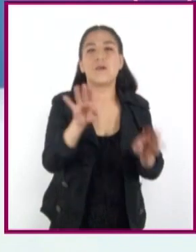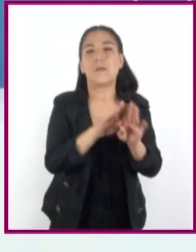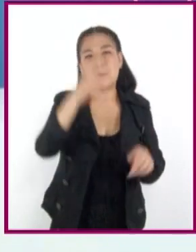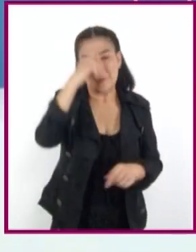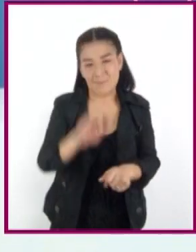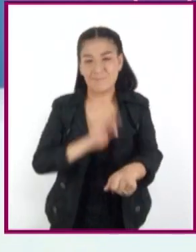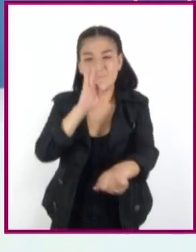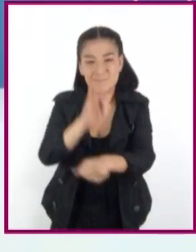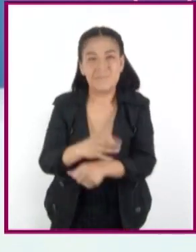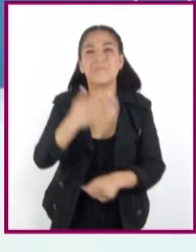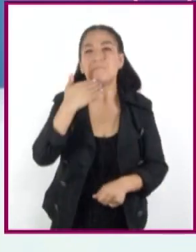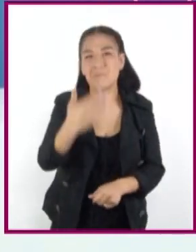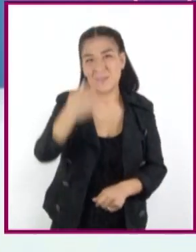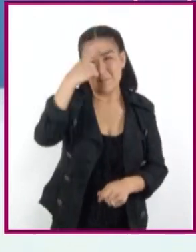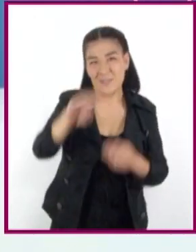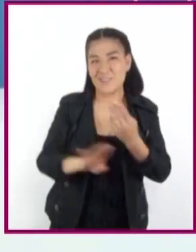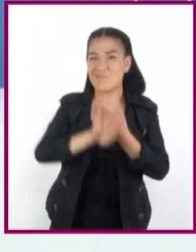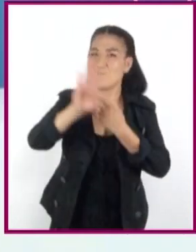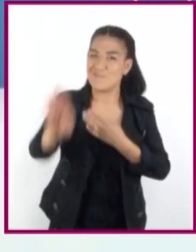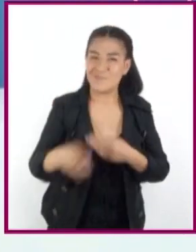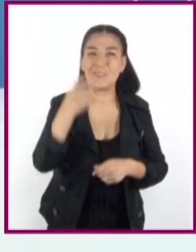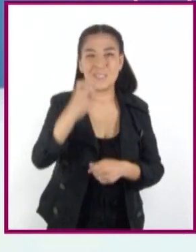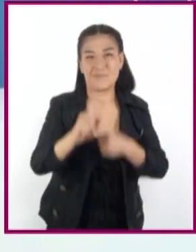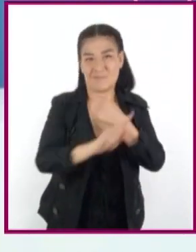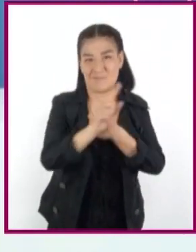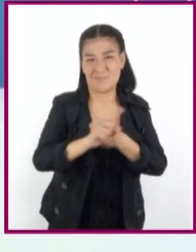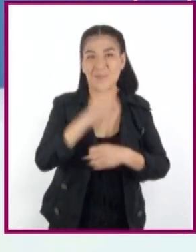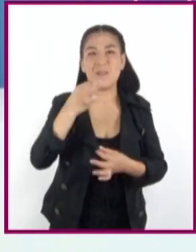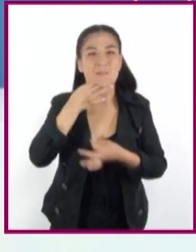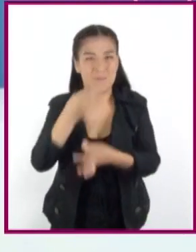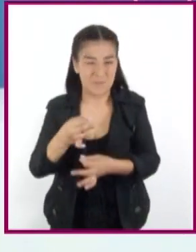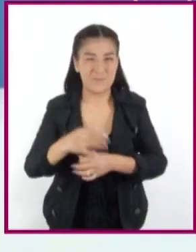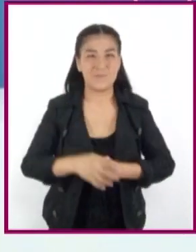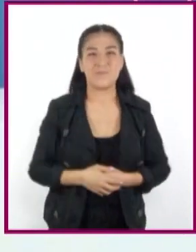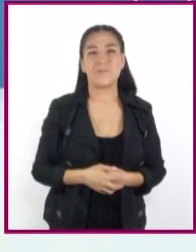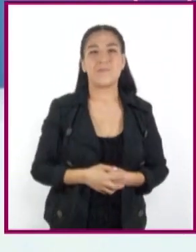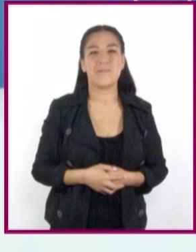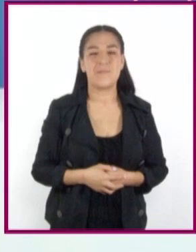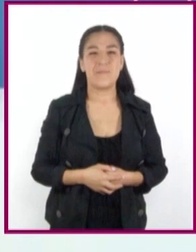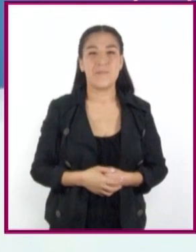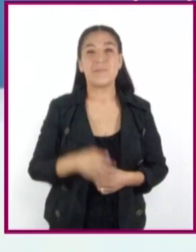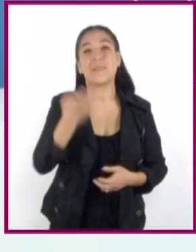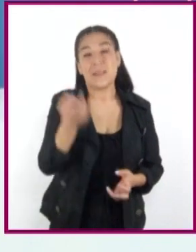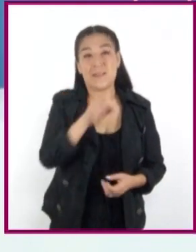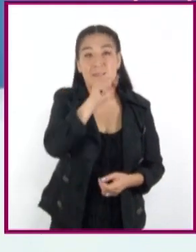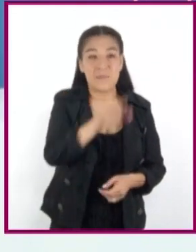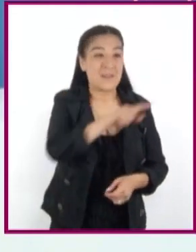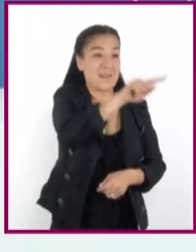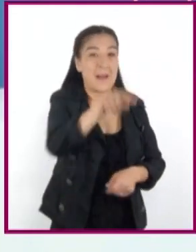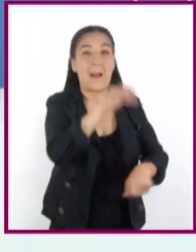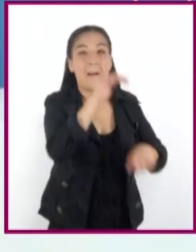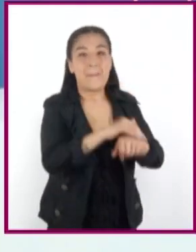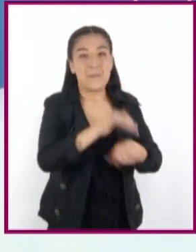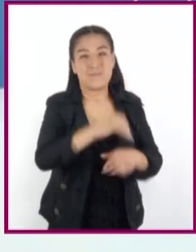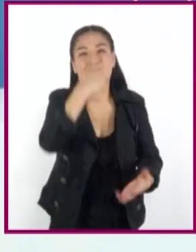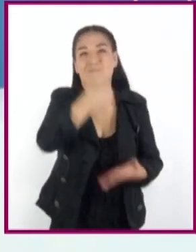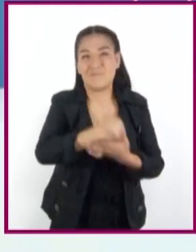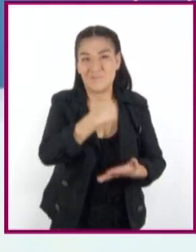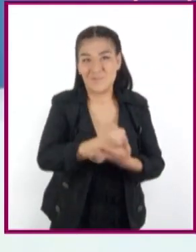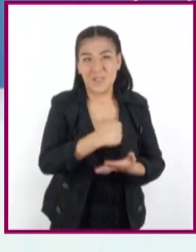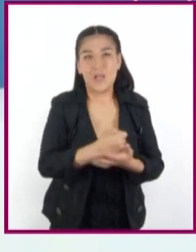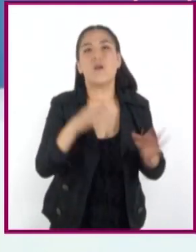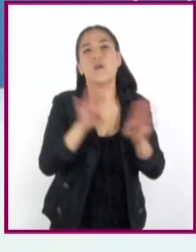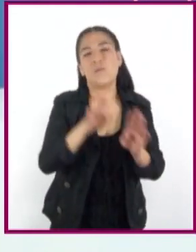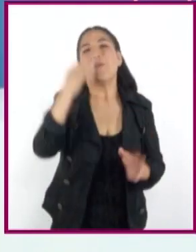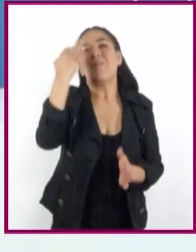para enfrentar las situaciones de riesgo. Por lo tanto, ante la presión de las amigas o amigos o